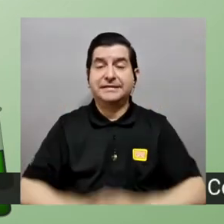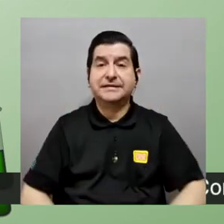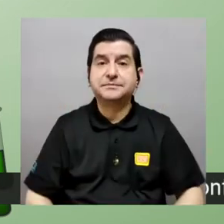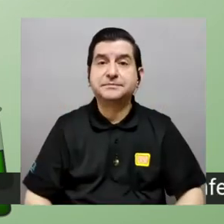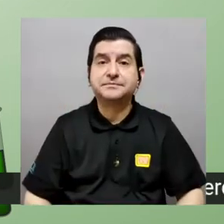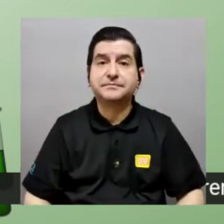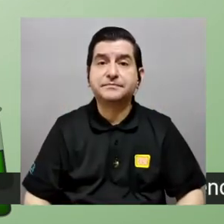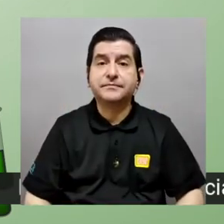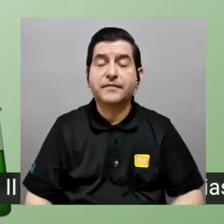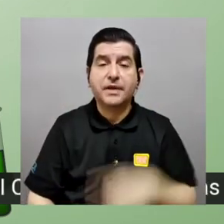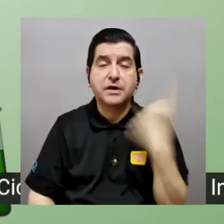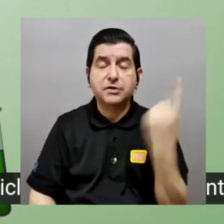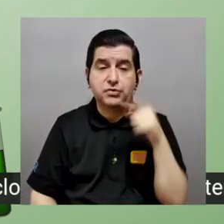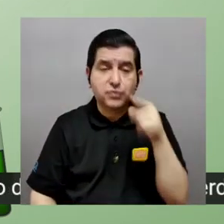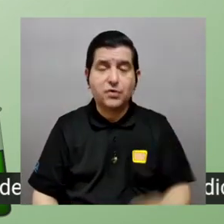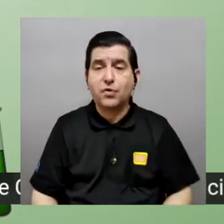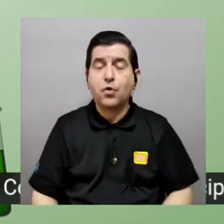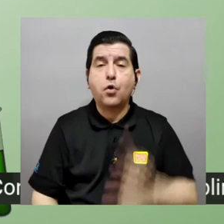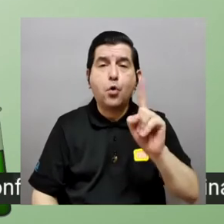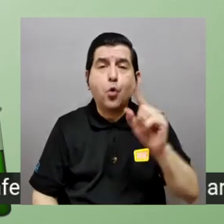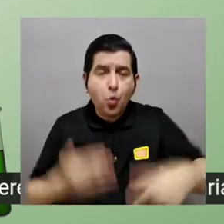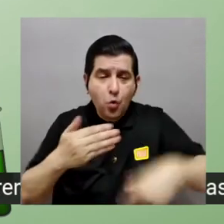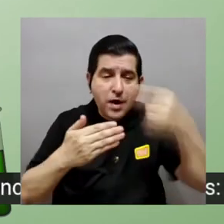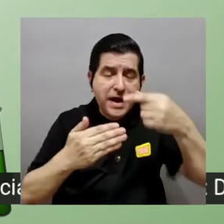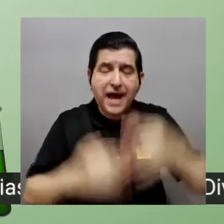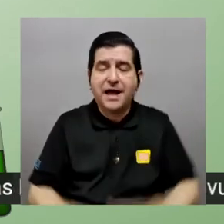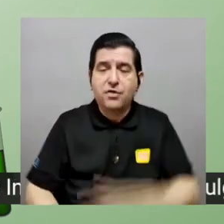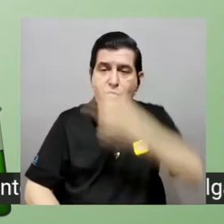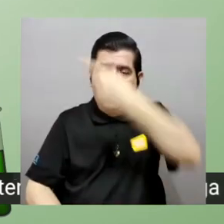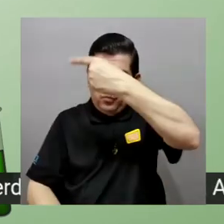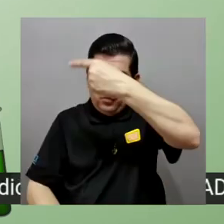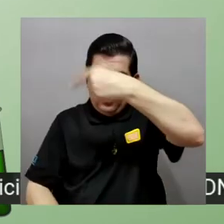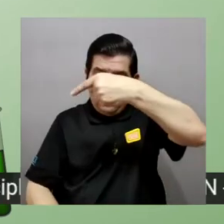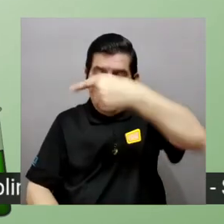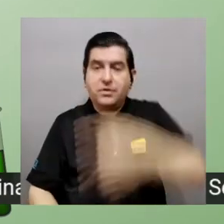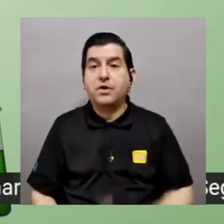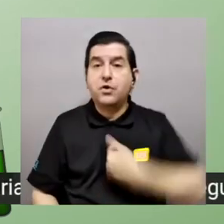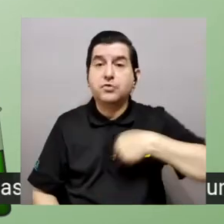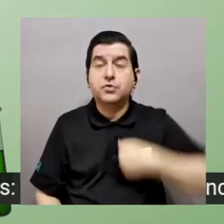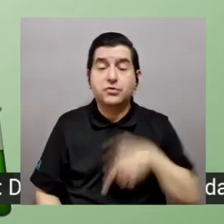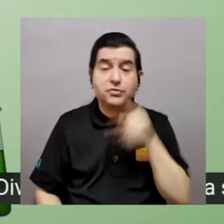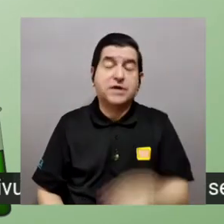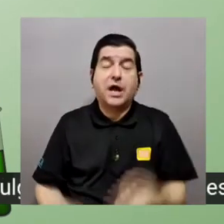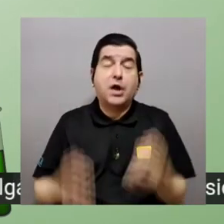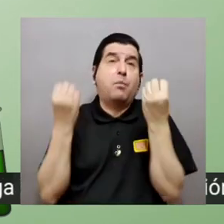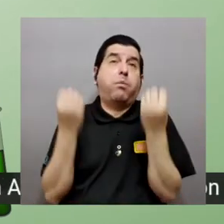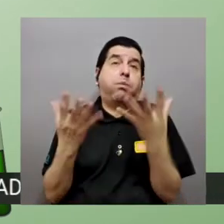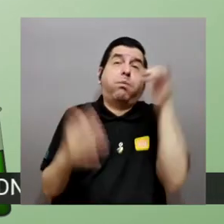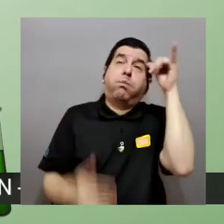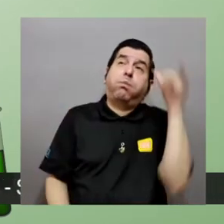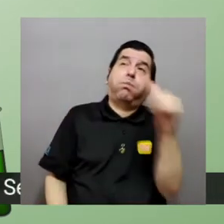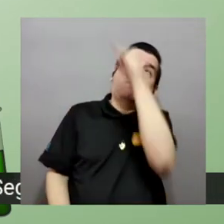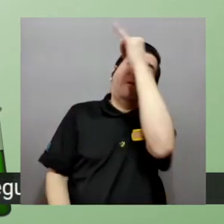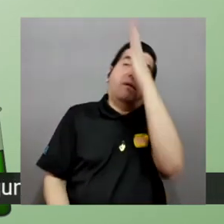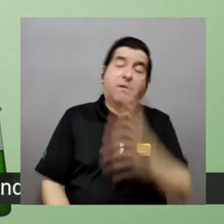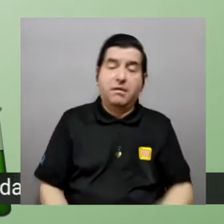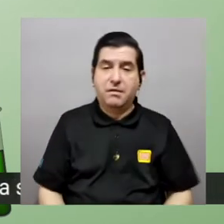sólo barrer un grado en el péndulo de estamos barriendo una infinitud